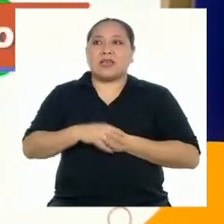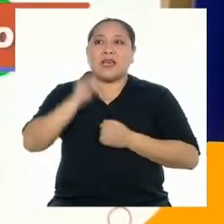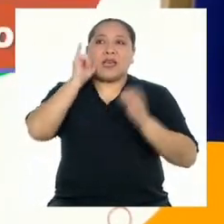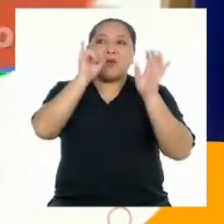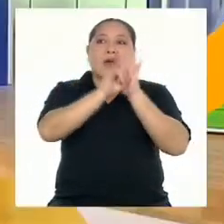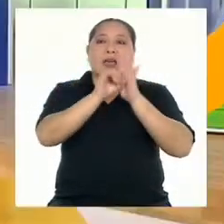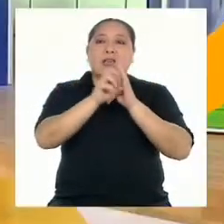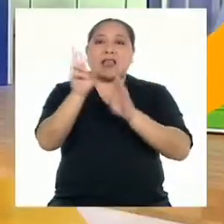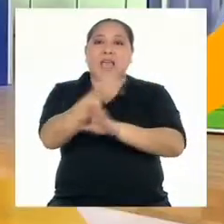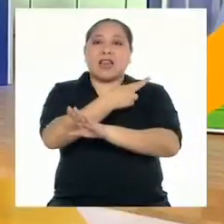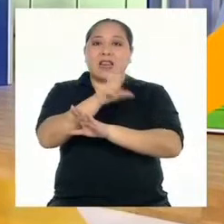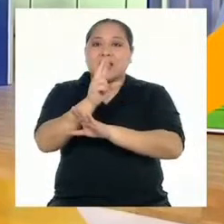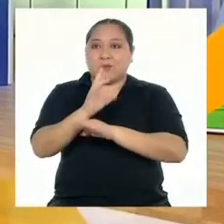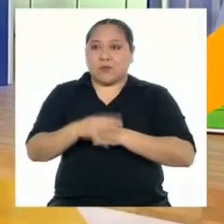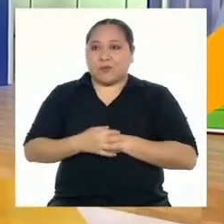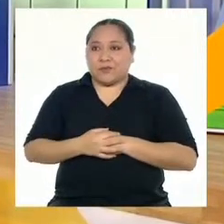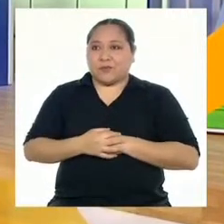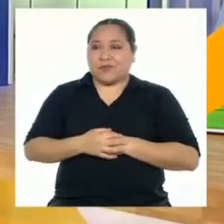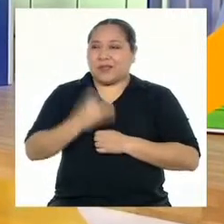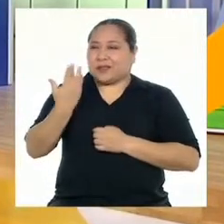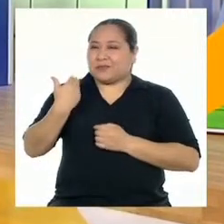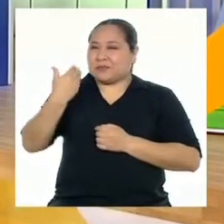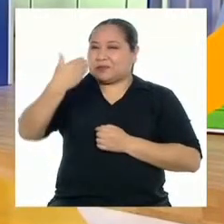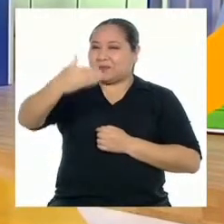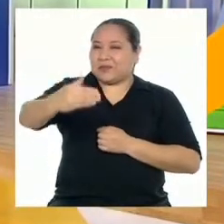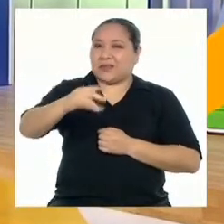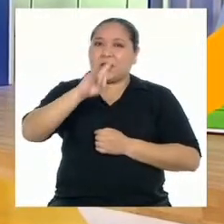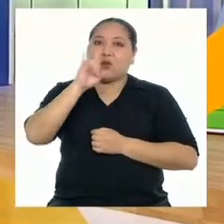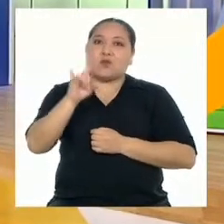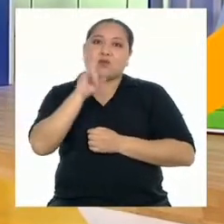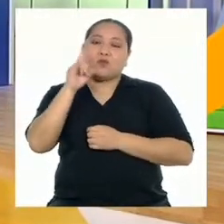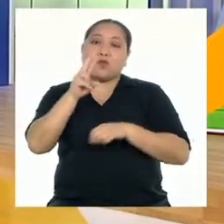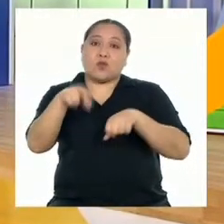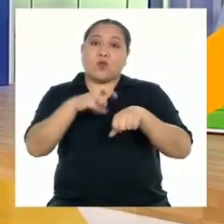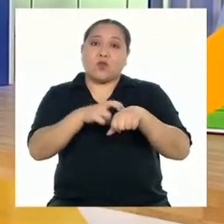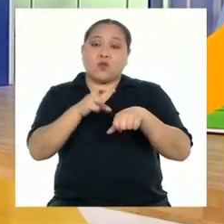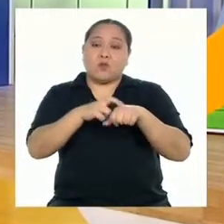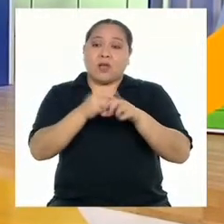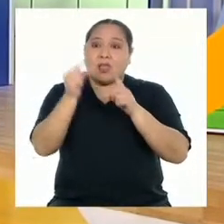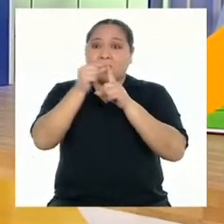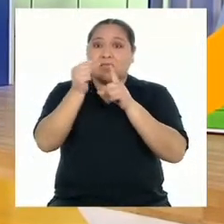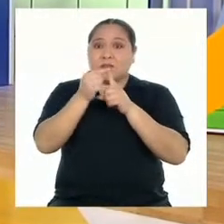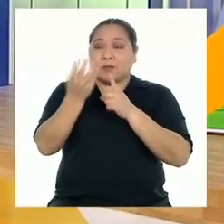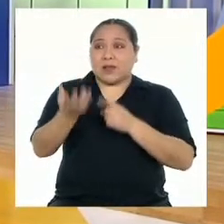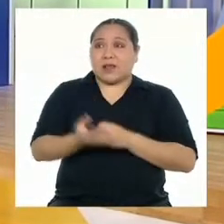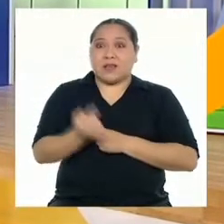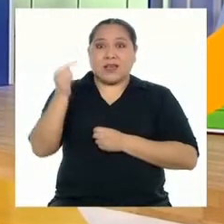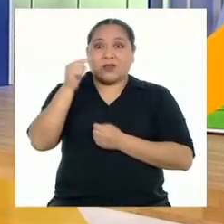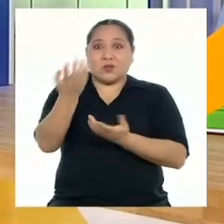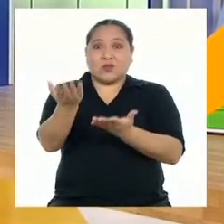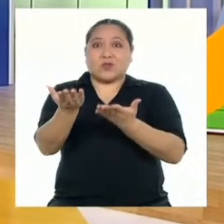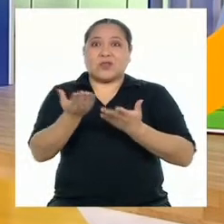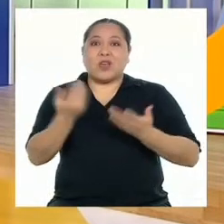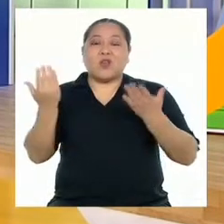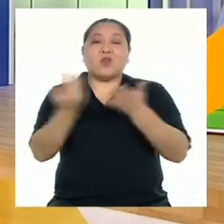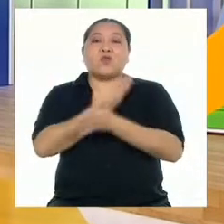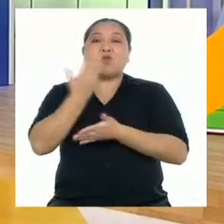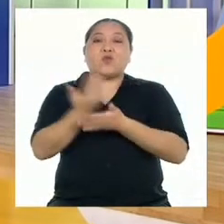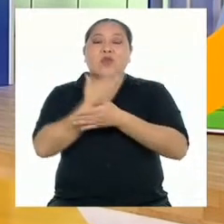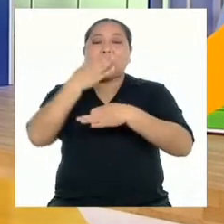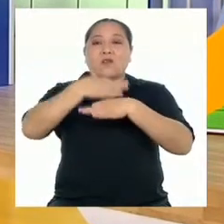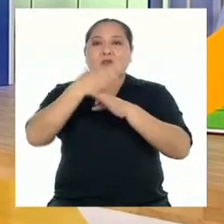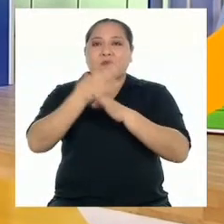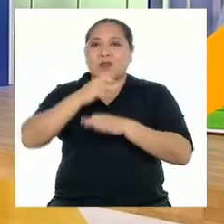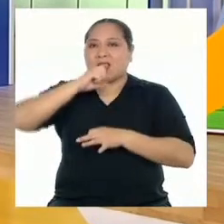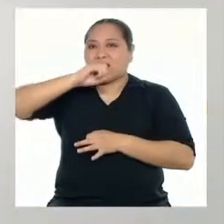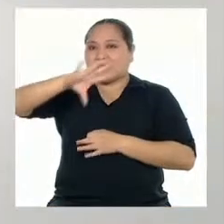ritmo. Es decir, va más allá de un uso convencional o académico de las palabras. Por lo que nos brinda nuevas formas para